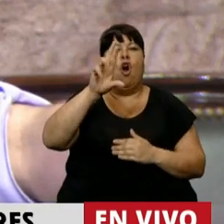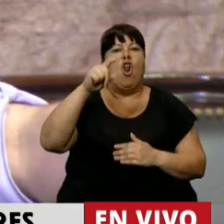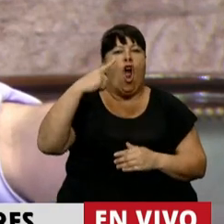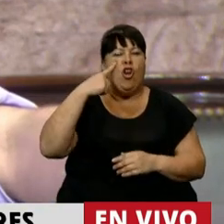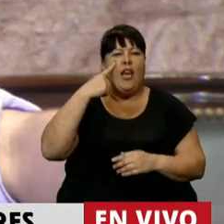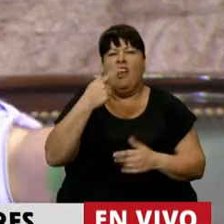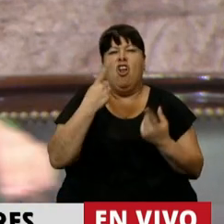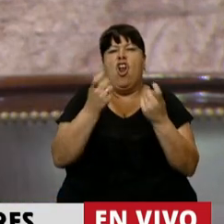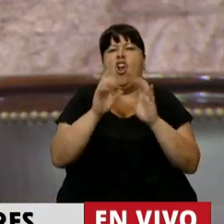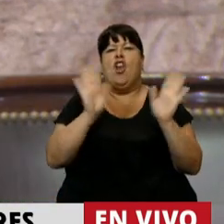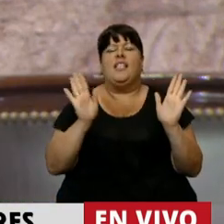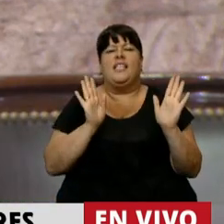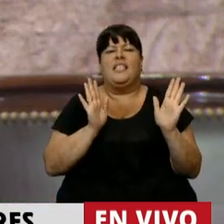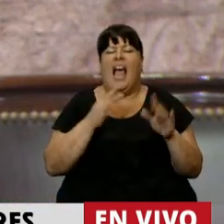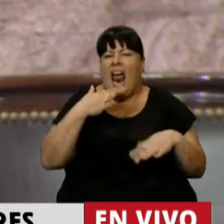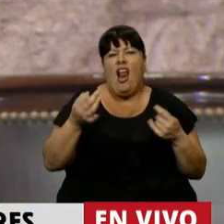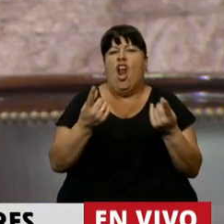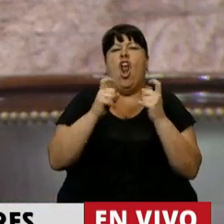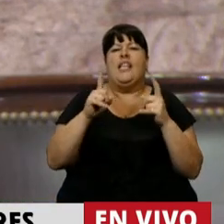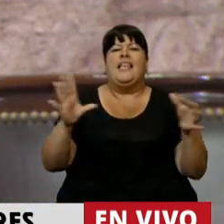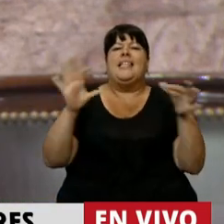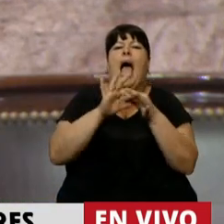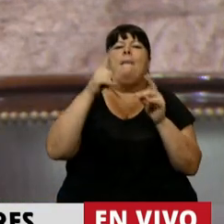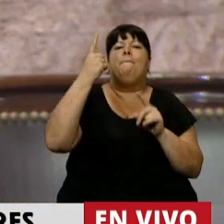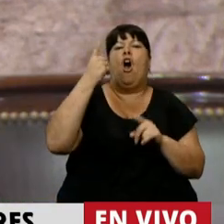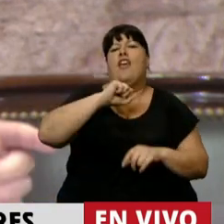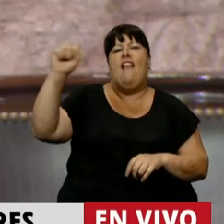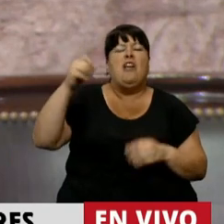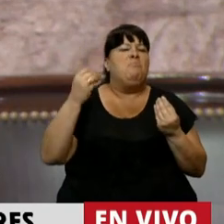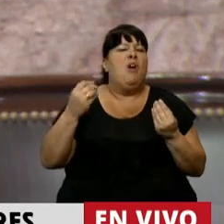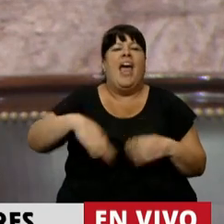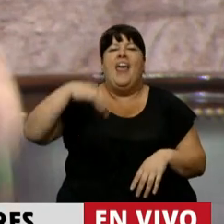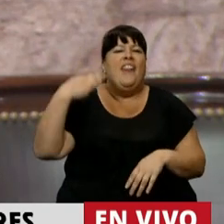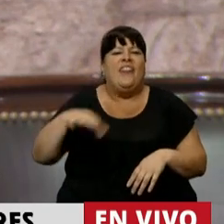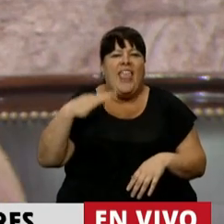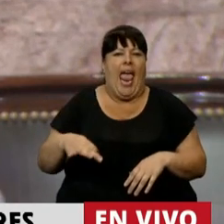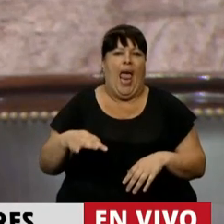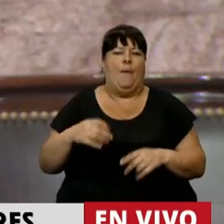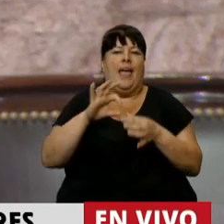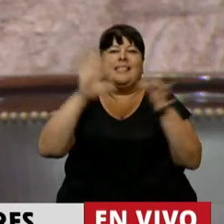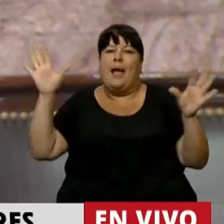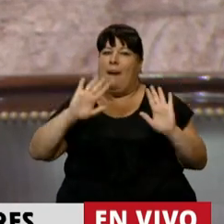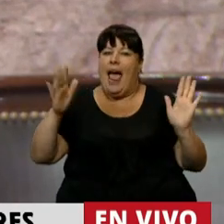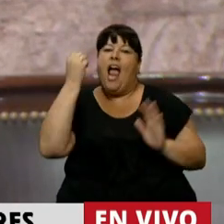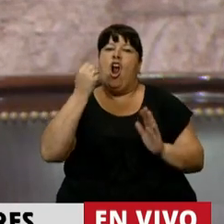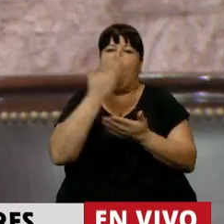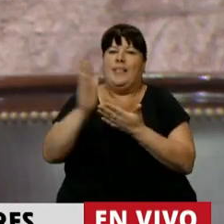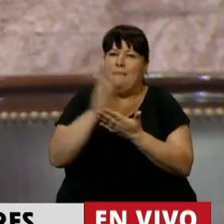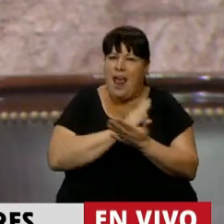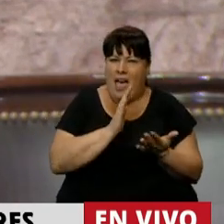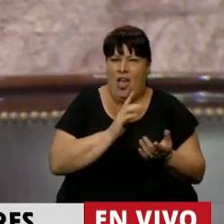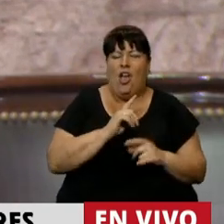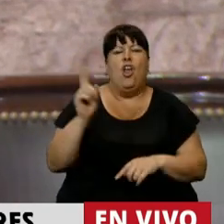que en realidad no hace falta una cláusula de inflación porque lo que hay que hacer es desindexar la economía,